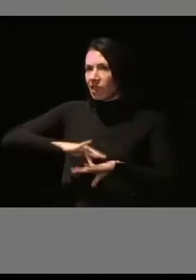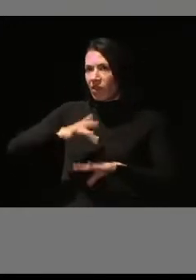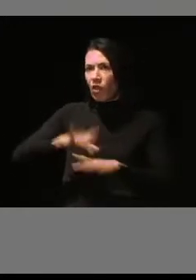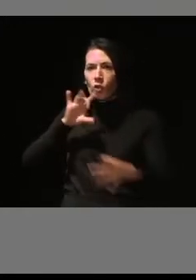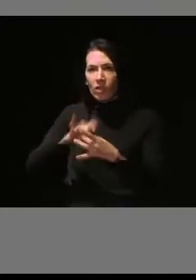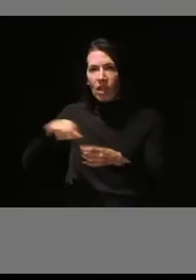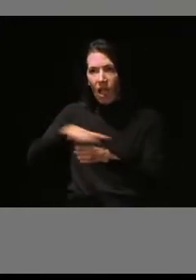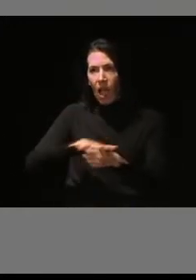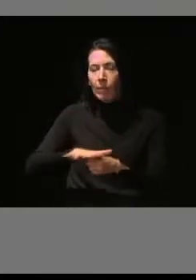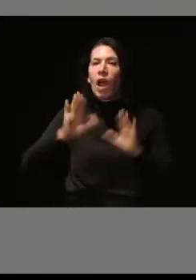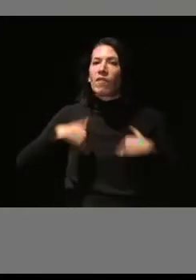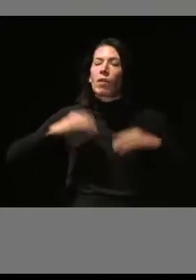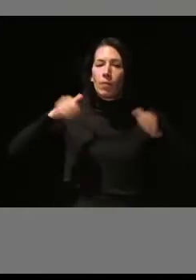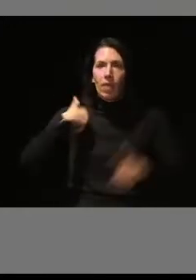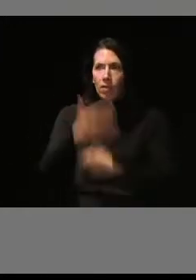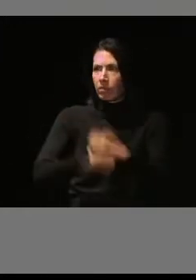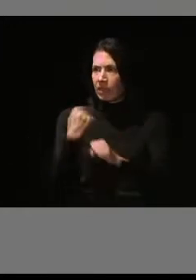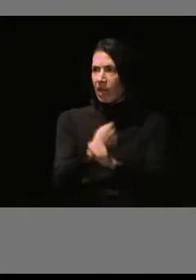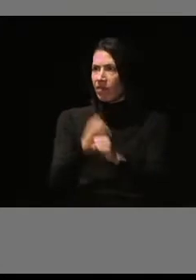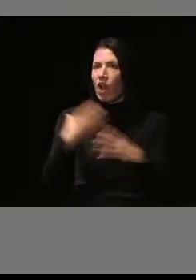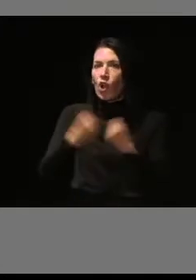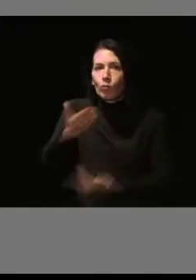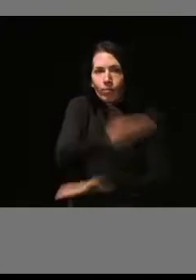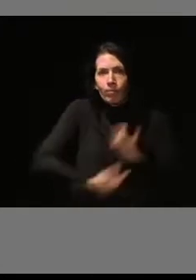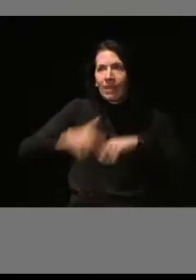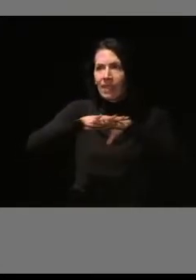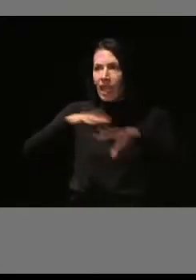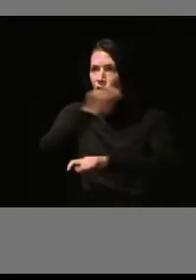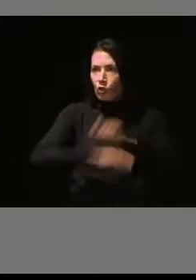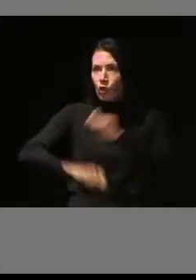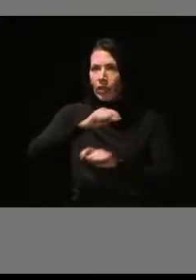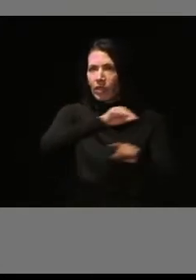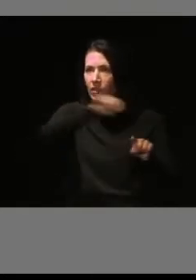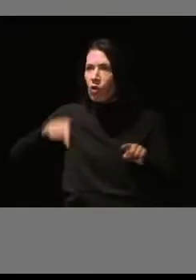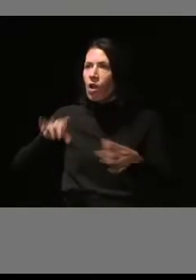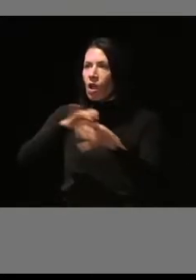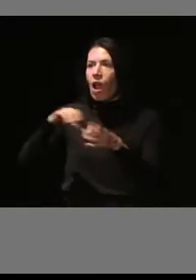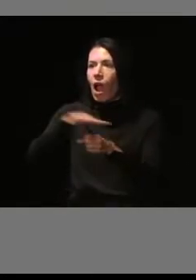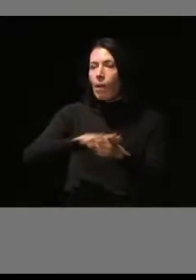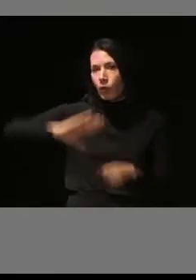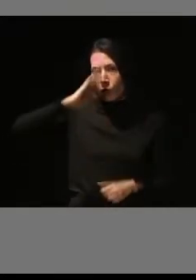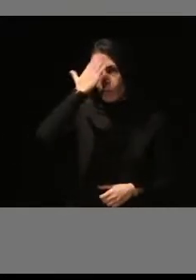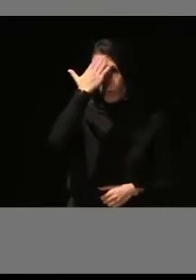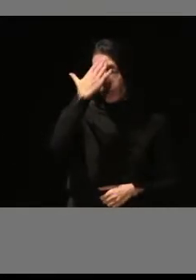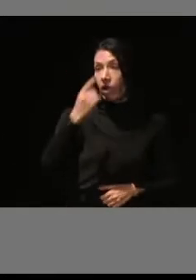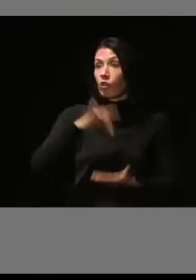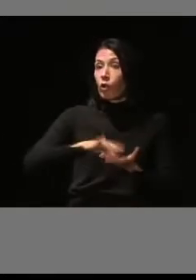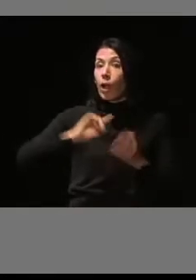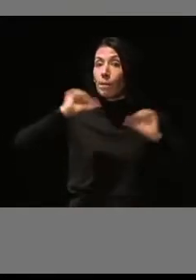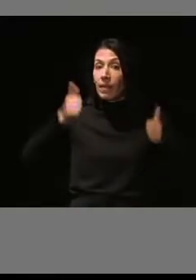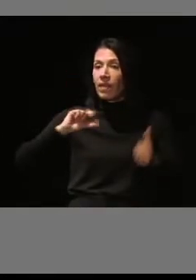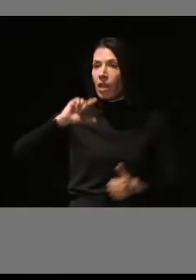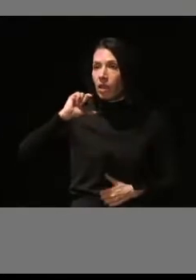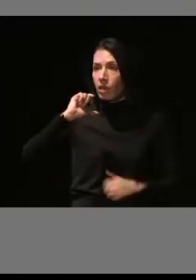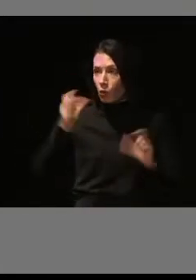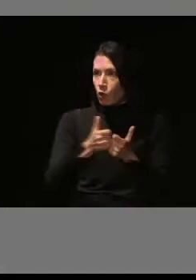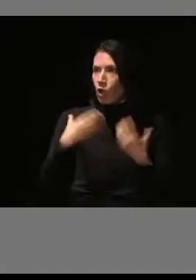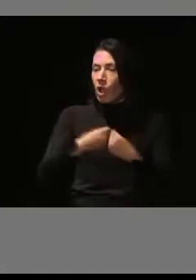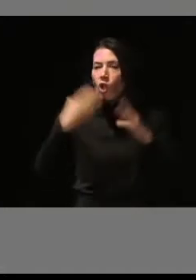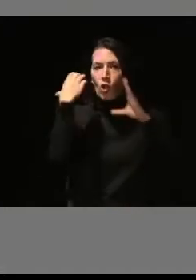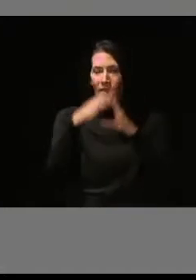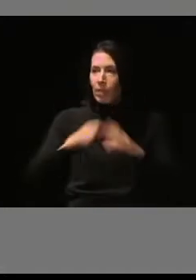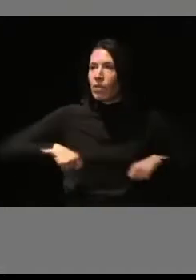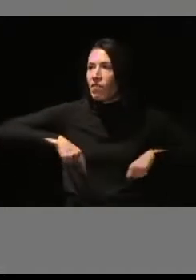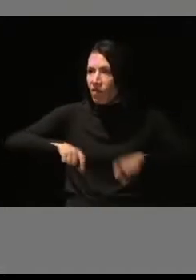materia y nos pusimos a trabajar con todo el tejido asociativo en este ámbito, principalmente las primeras reuniones con CERMI Madrid, con